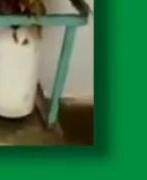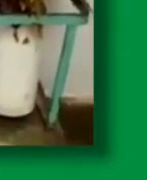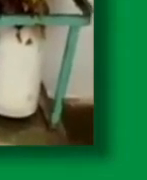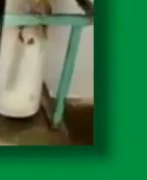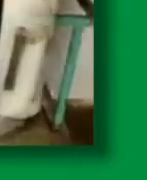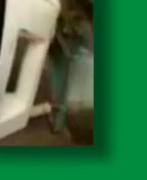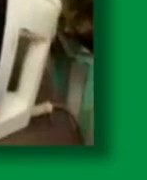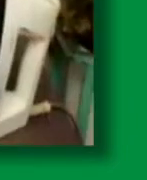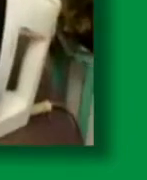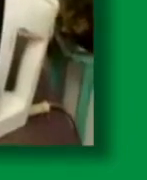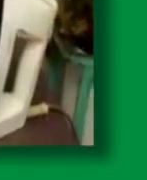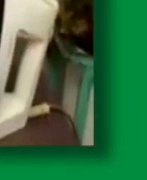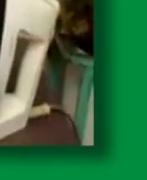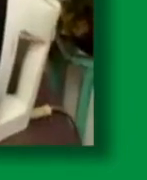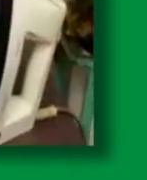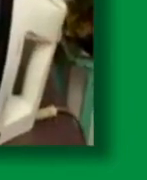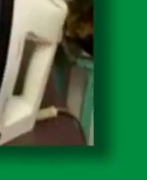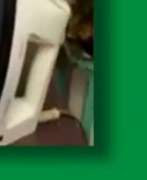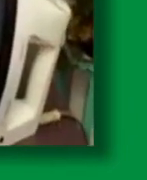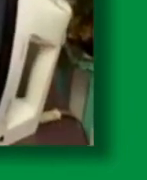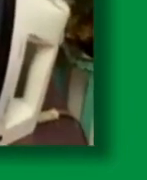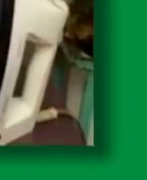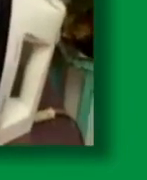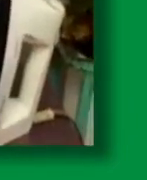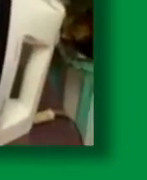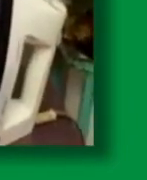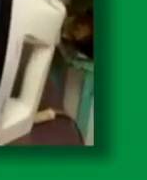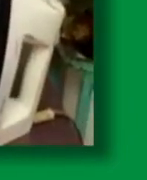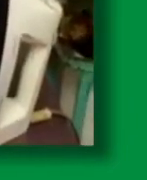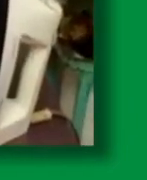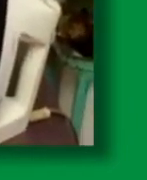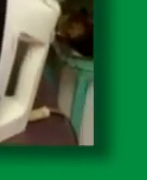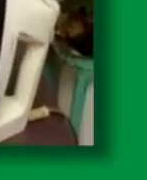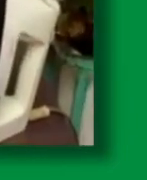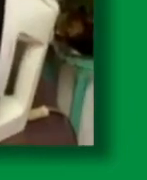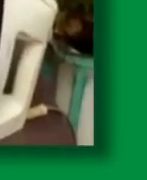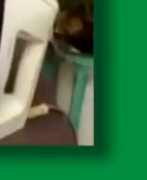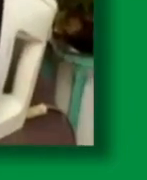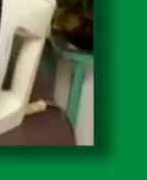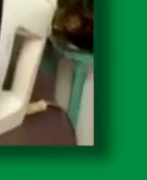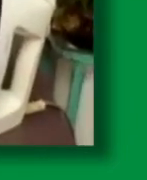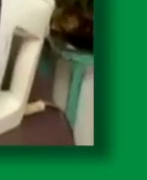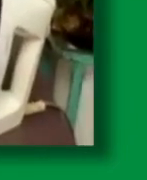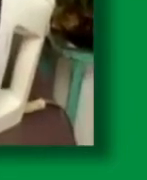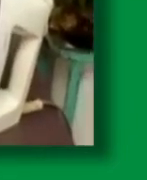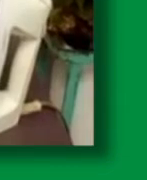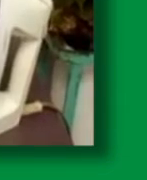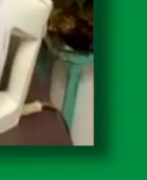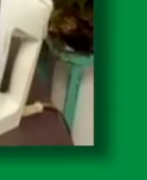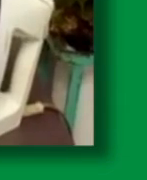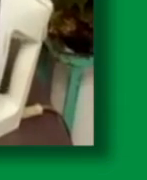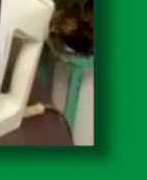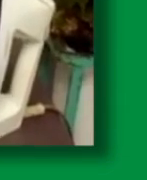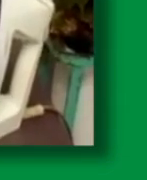¿Qué vamos a hacer? Vamos a tomar el modelo de la vela y de la flor de navidad. Los vamos a recortar.